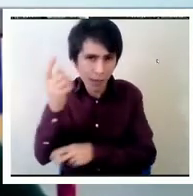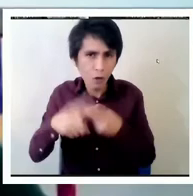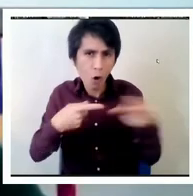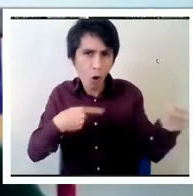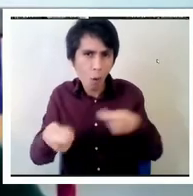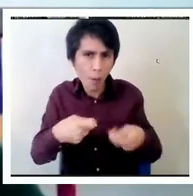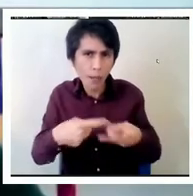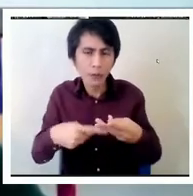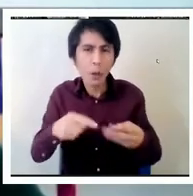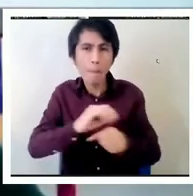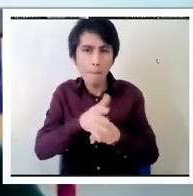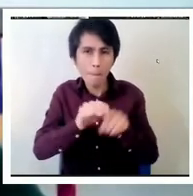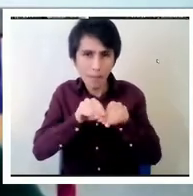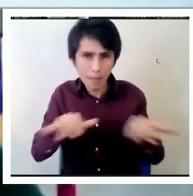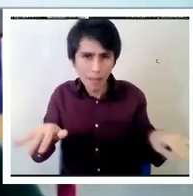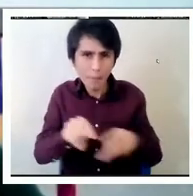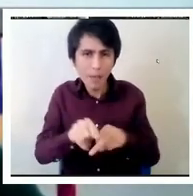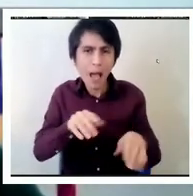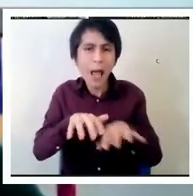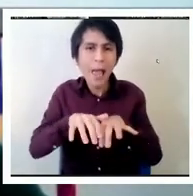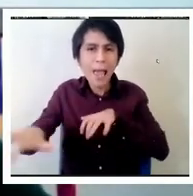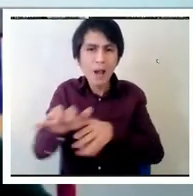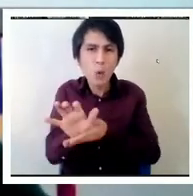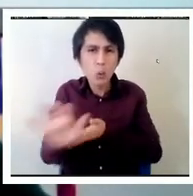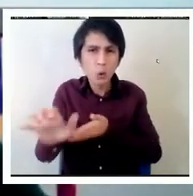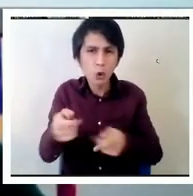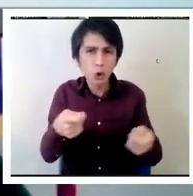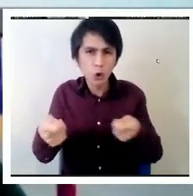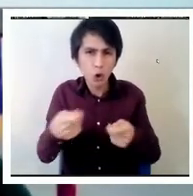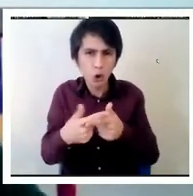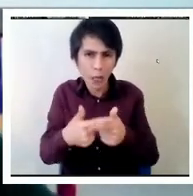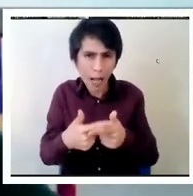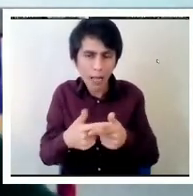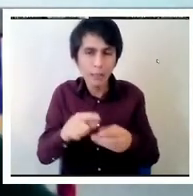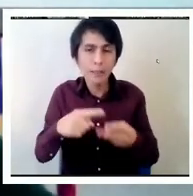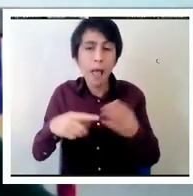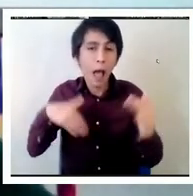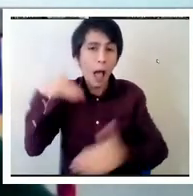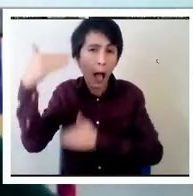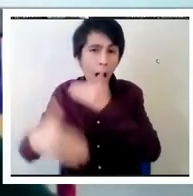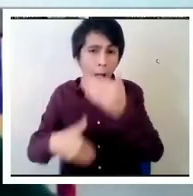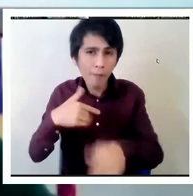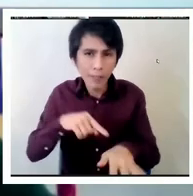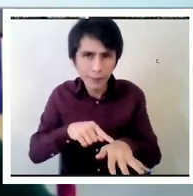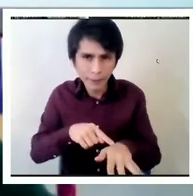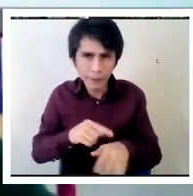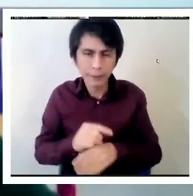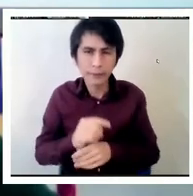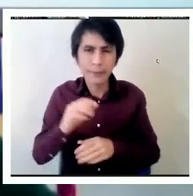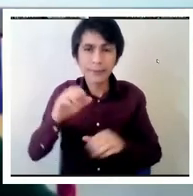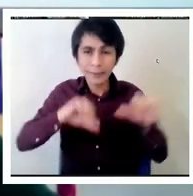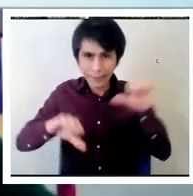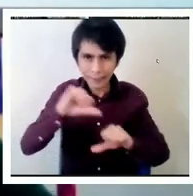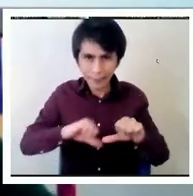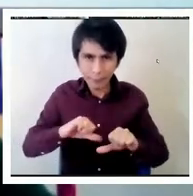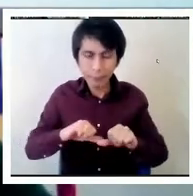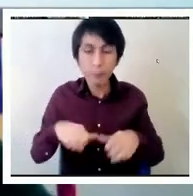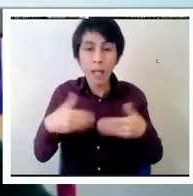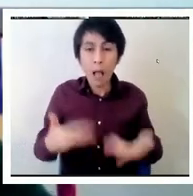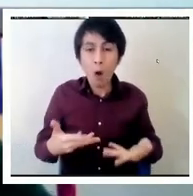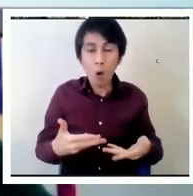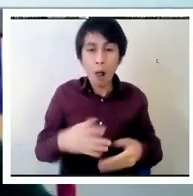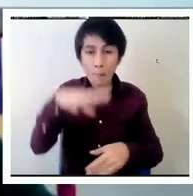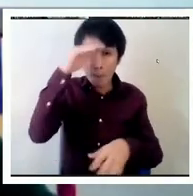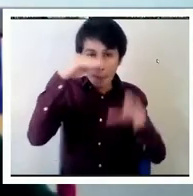exclusión social y el avance de la ciencia. Pensamos que hoy, con la experiencia que estamos viviendo con la pandemia, que ya